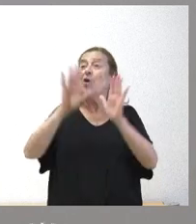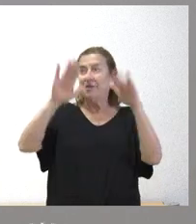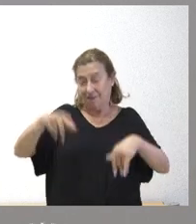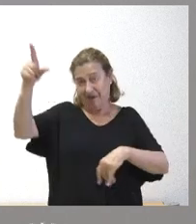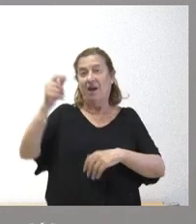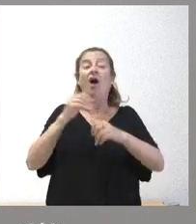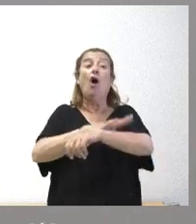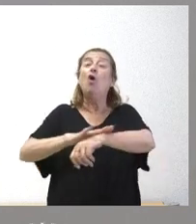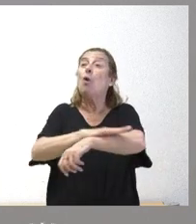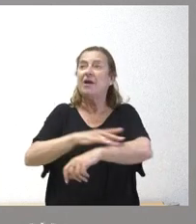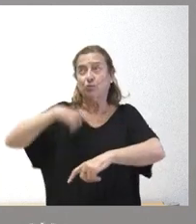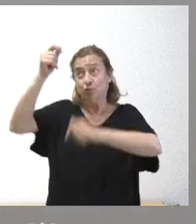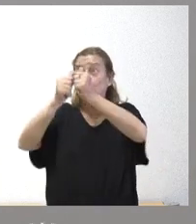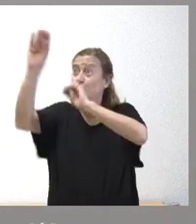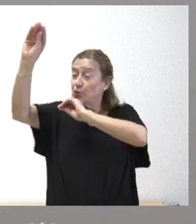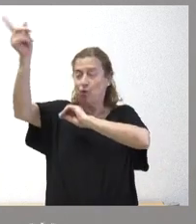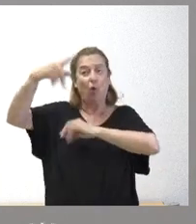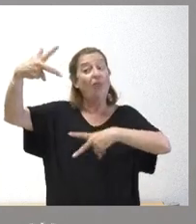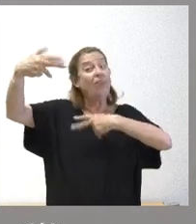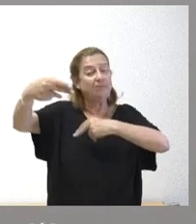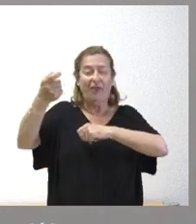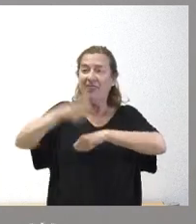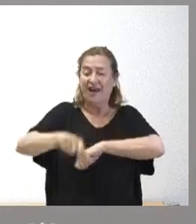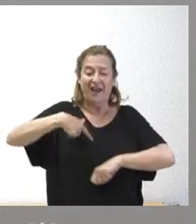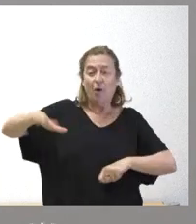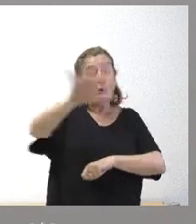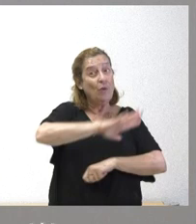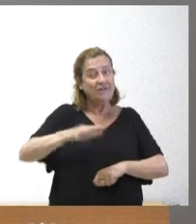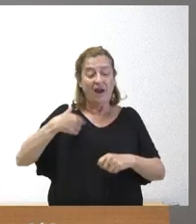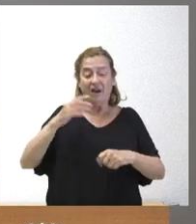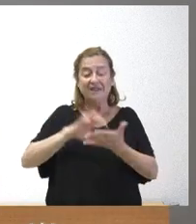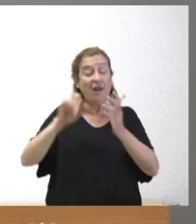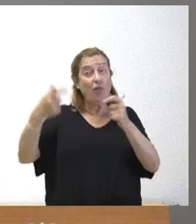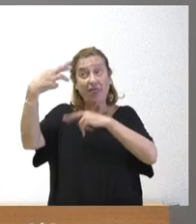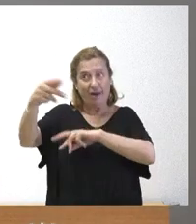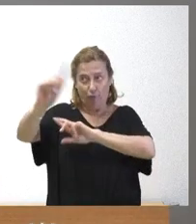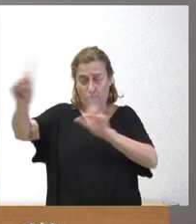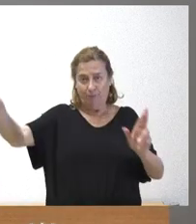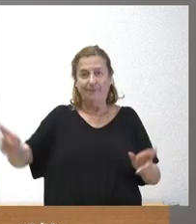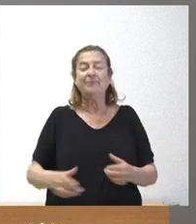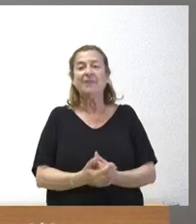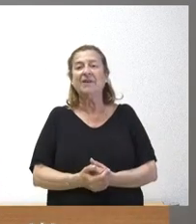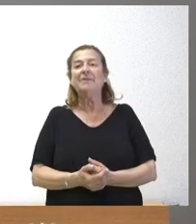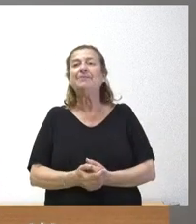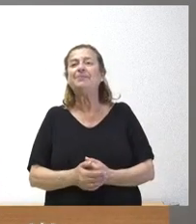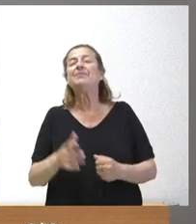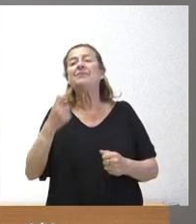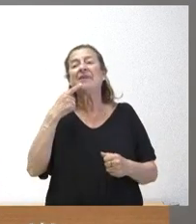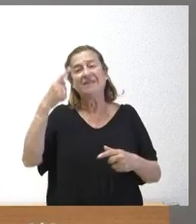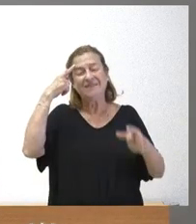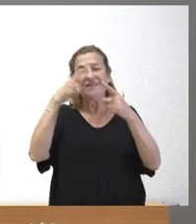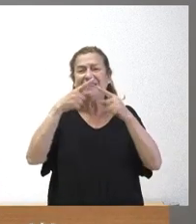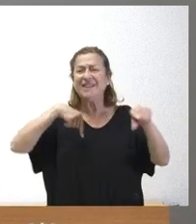cierre ninguna línea de transporte de las que se vienen financiando en nuestra comunidad autónoma. Hola, buenos días. en relación al